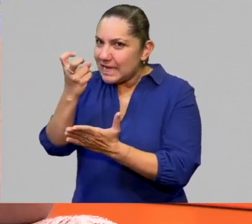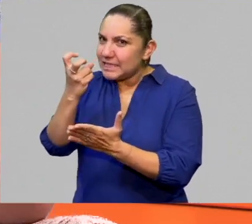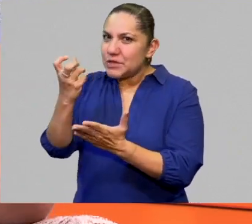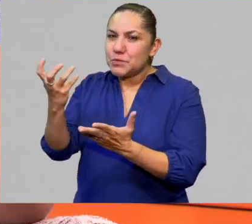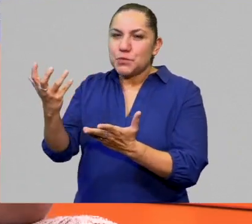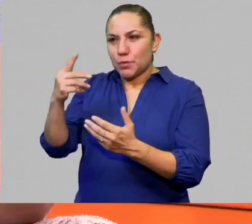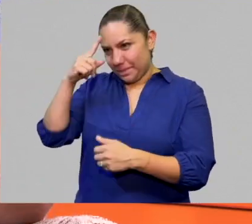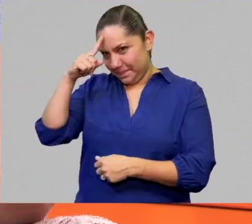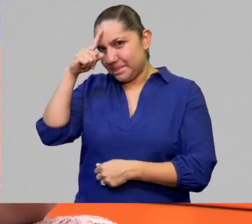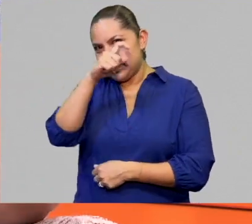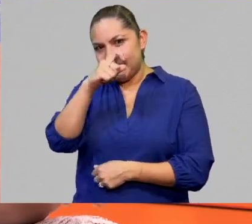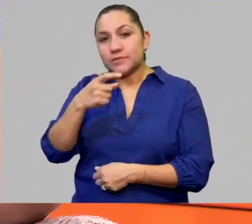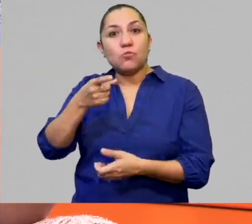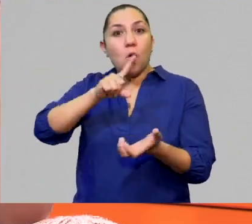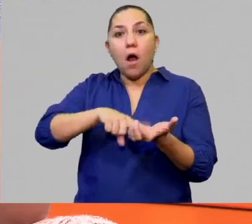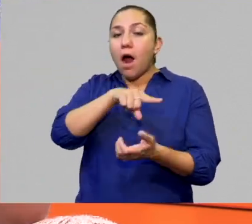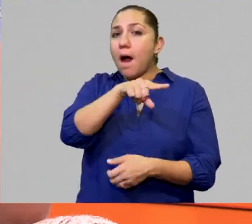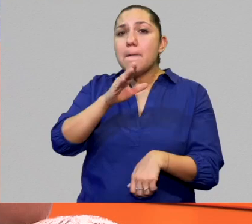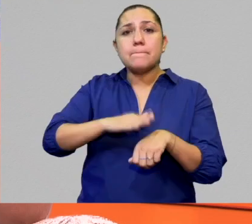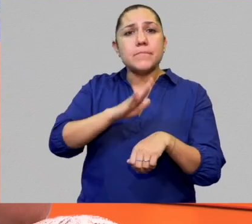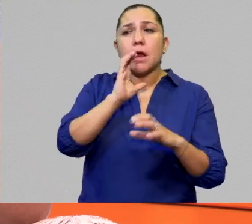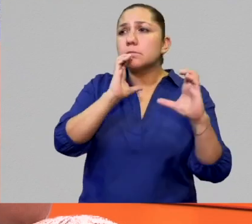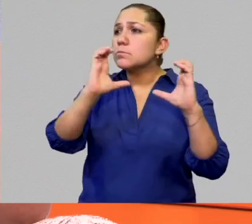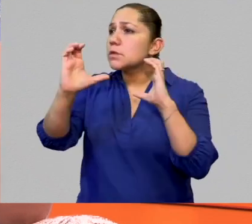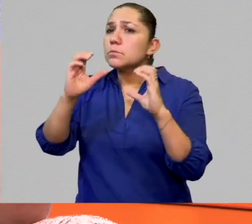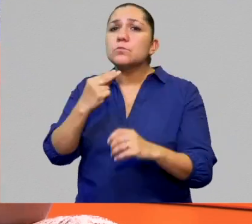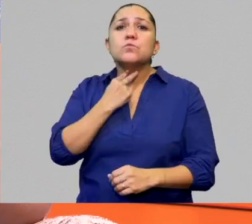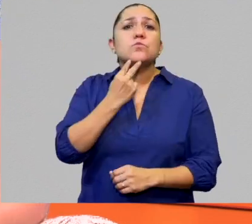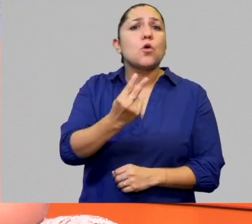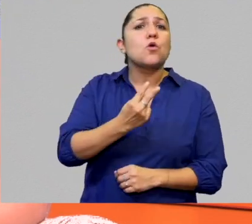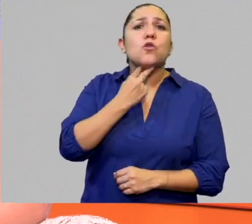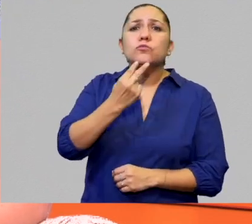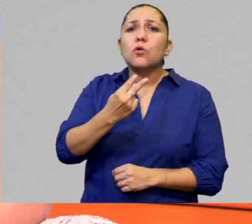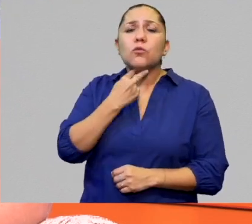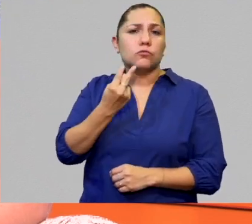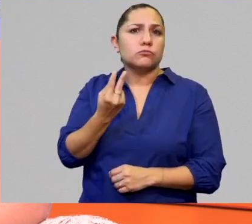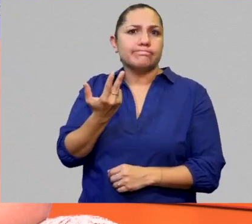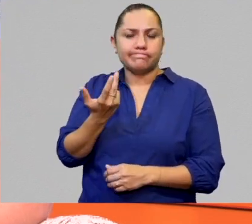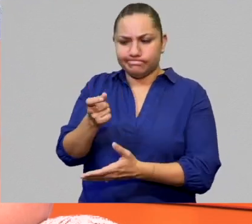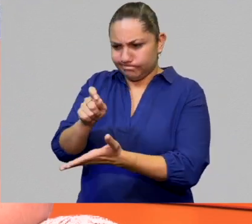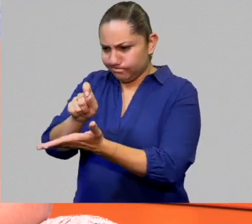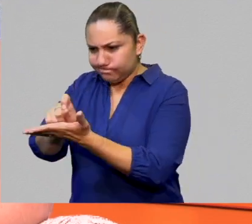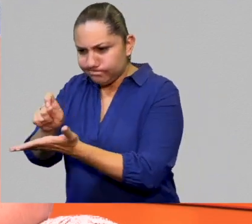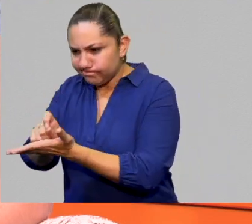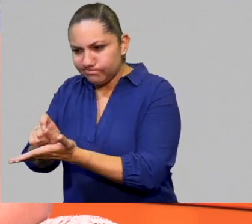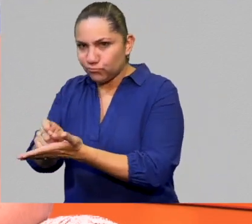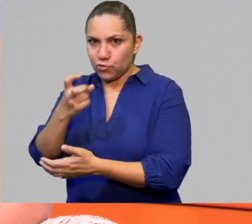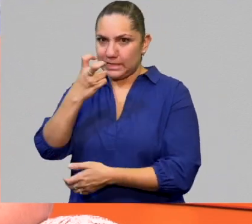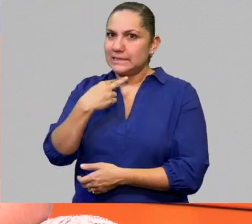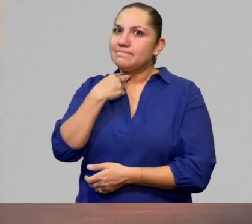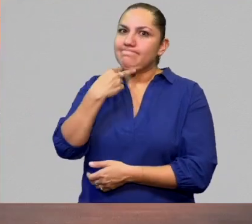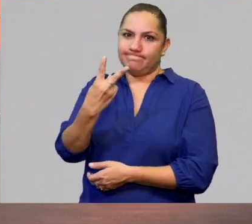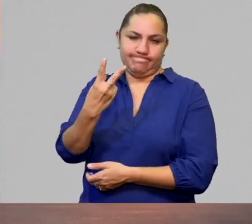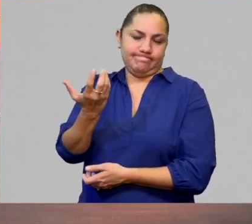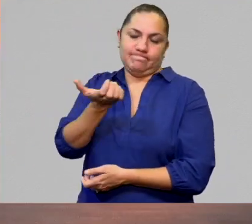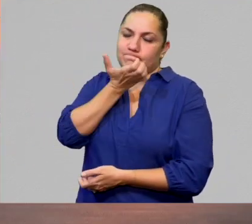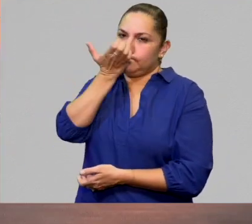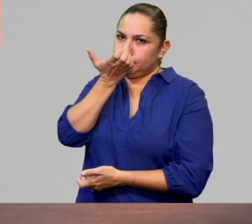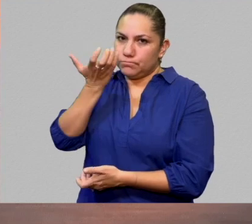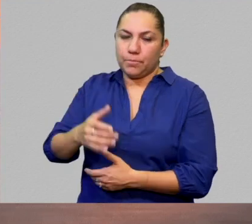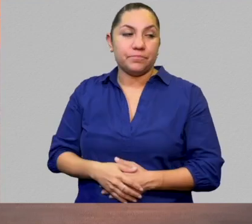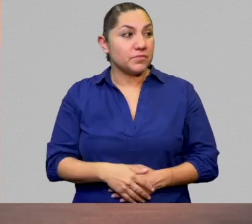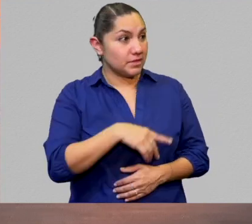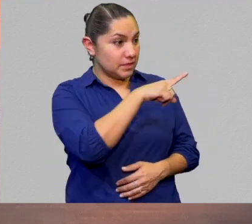Y ahí es donde viene ese reto de llevar a la escritura un idioma tonal, un idioma tan difícil en tonos.